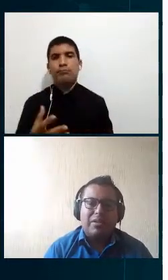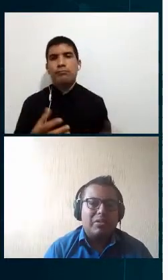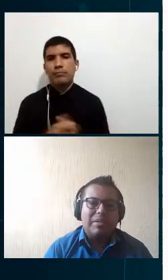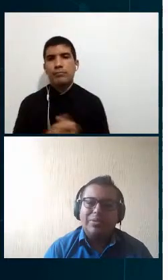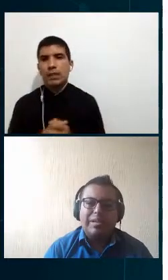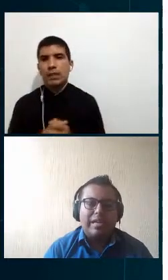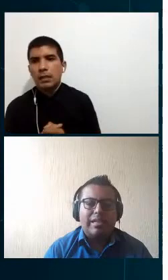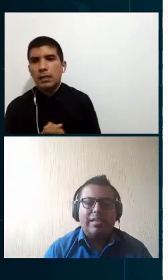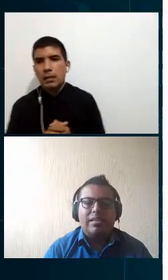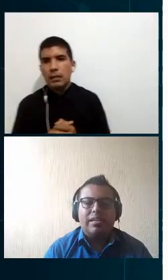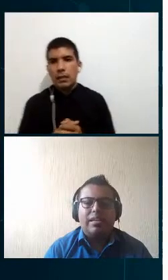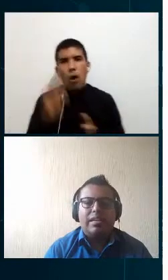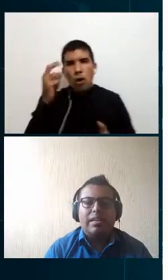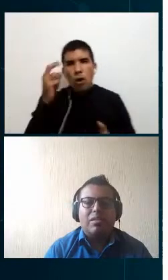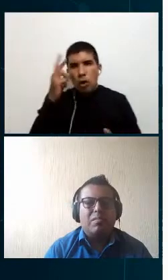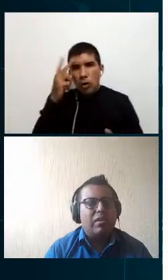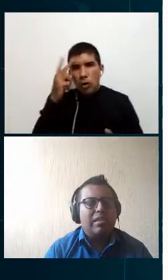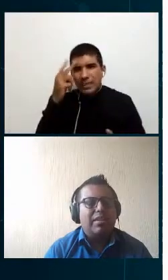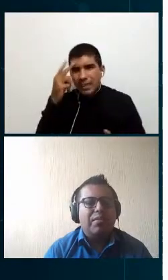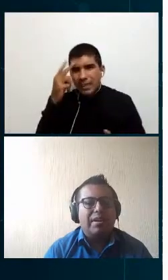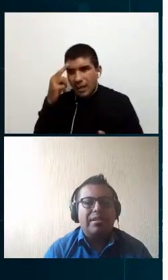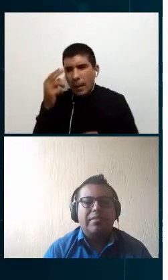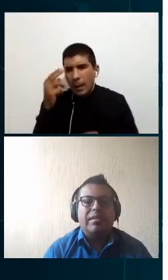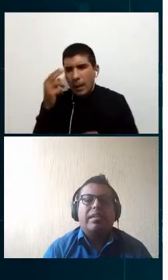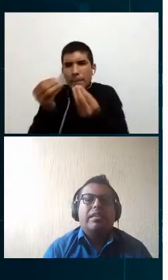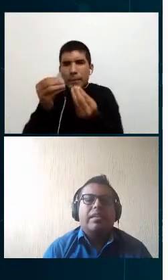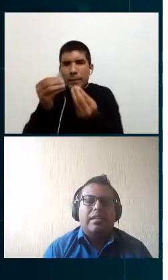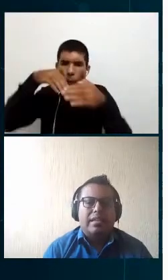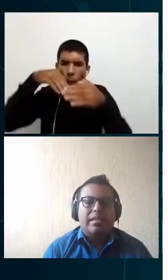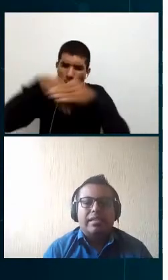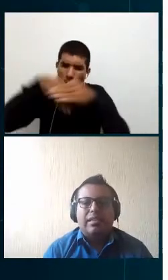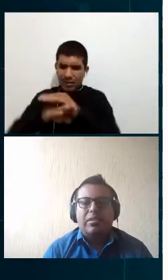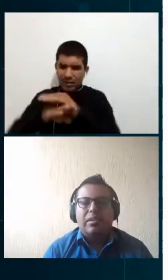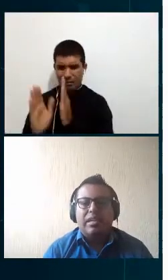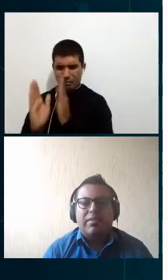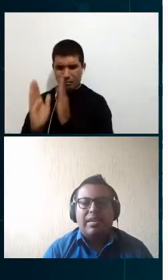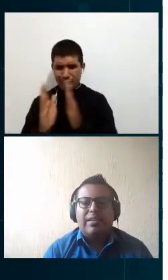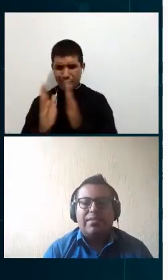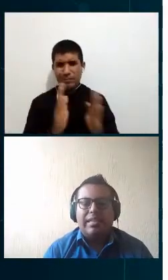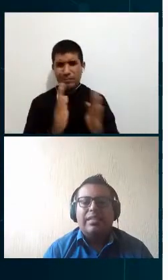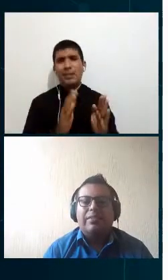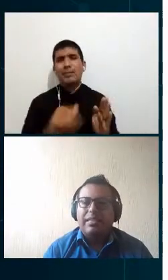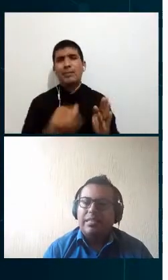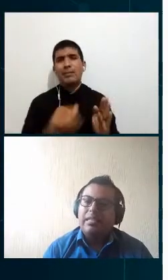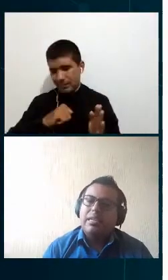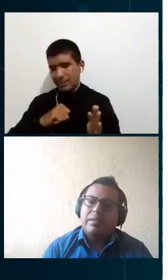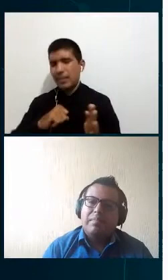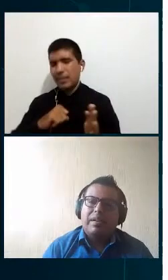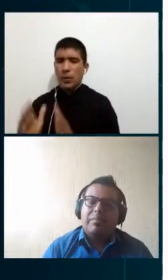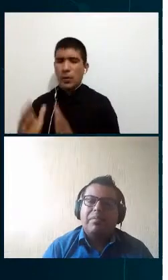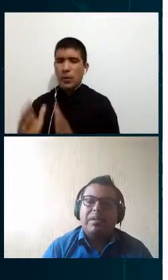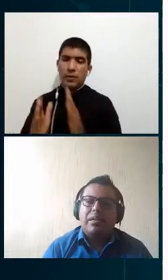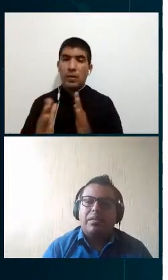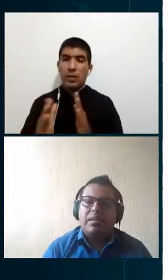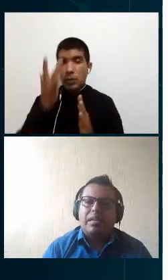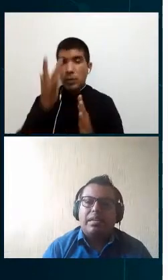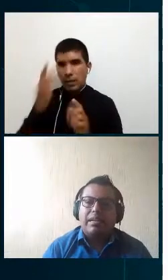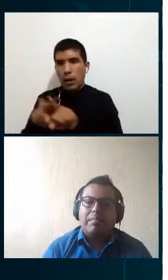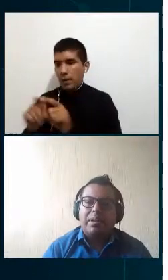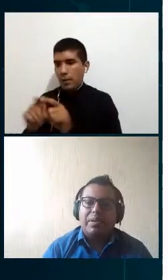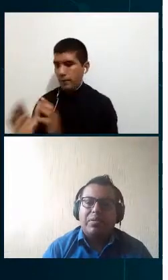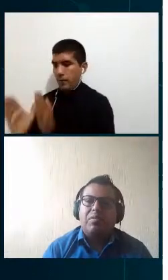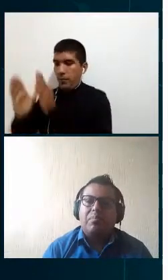como les comento cada cada componente era un reto que se trató de llevar en diferentes fases para poder